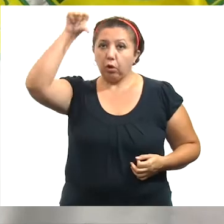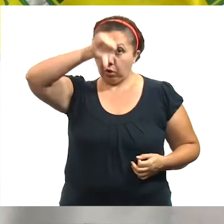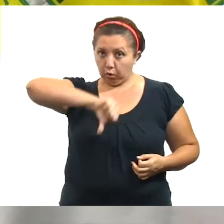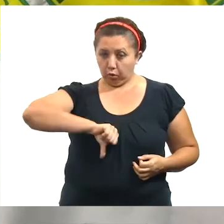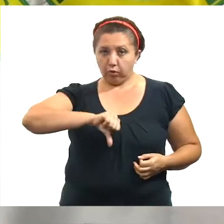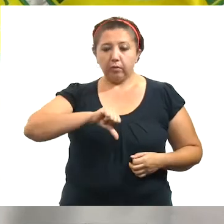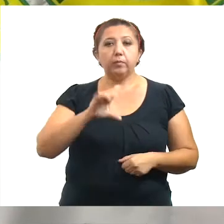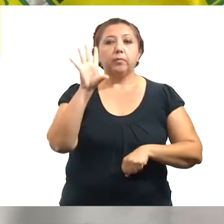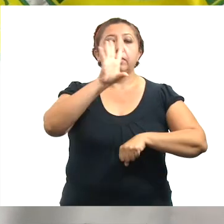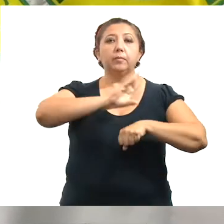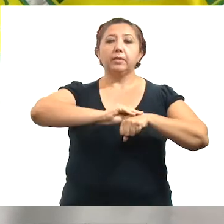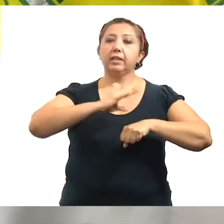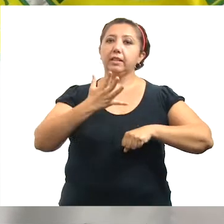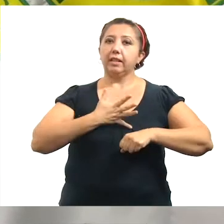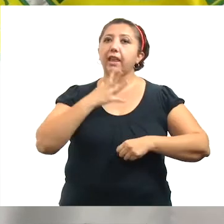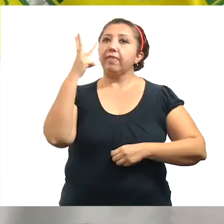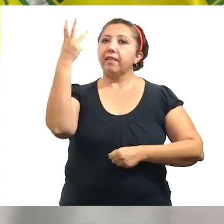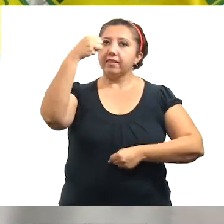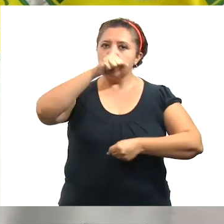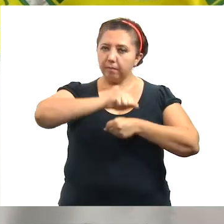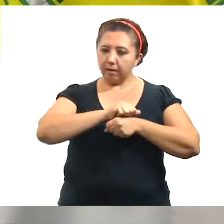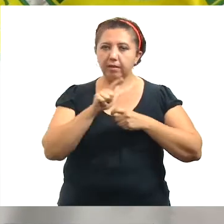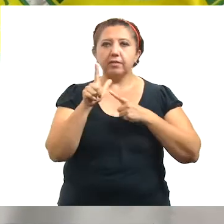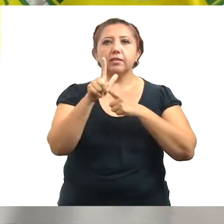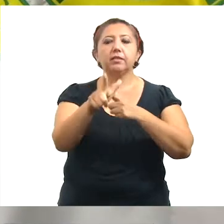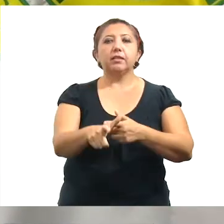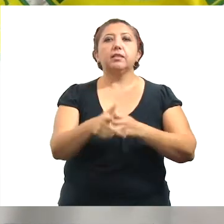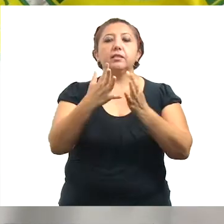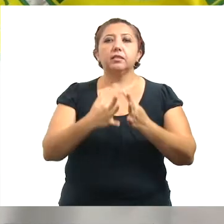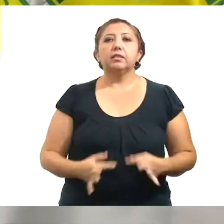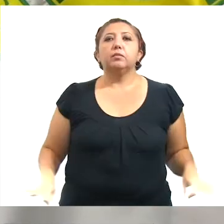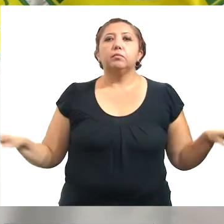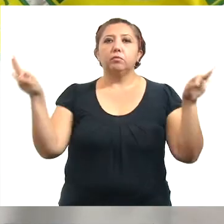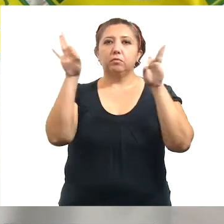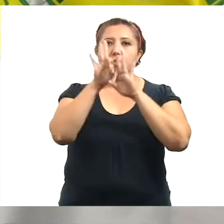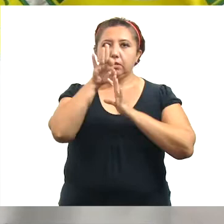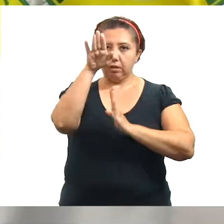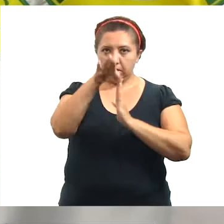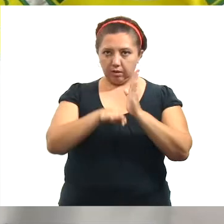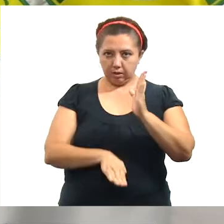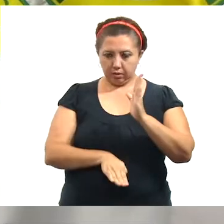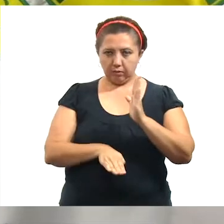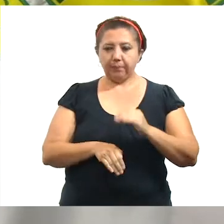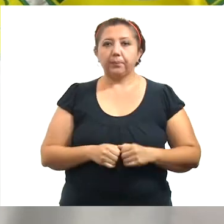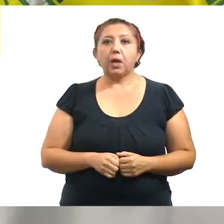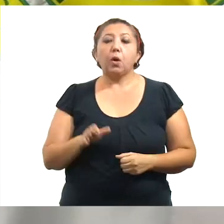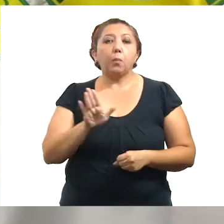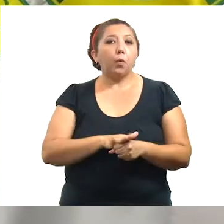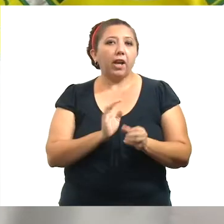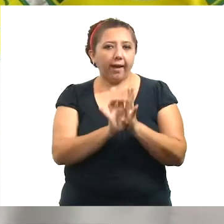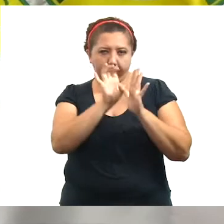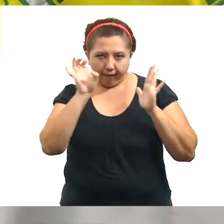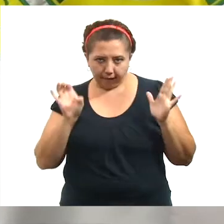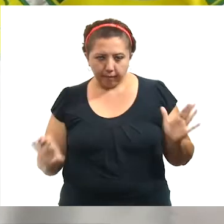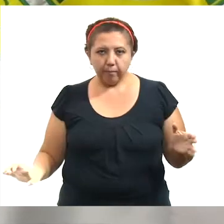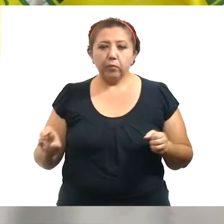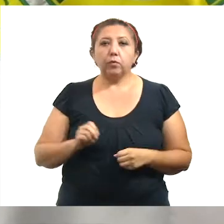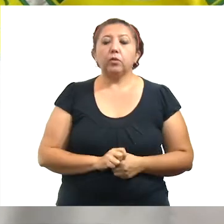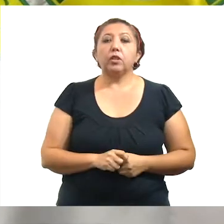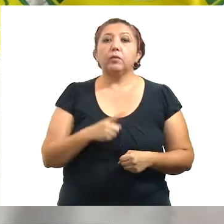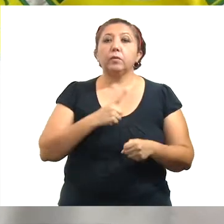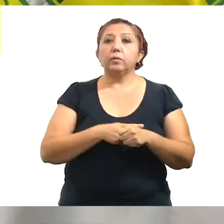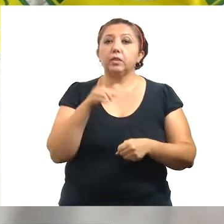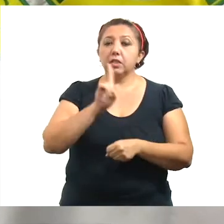hoy nos permite tener tres semanas consecutivas con significativos descensos en nuestros indicadores. Por ejemplo, los casos